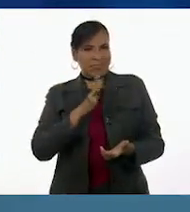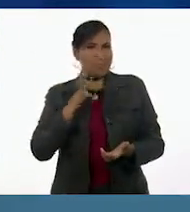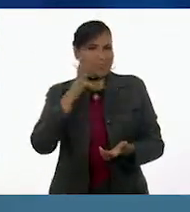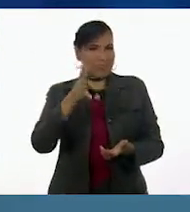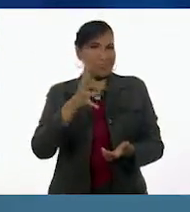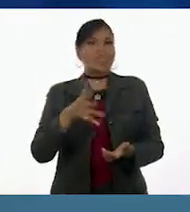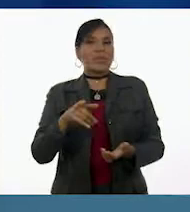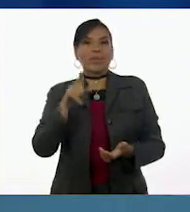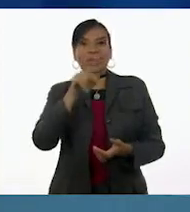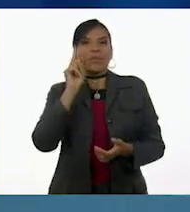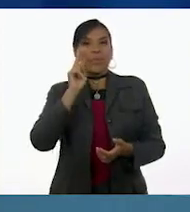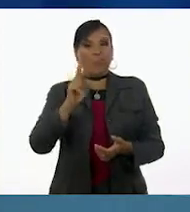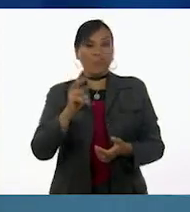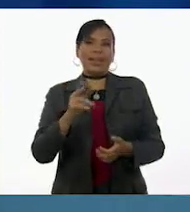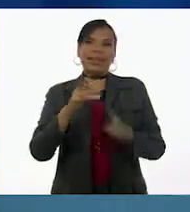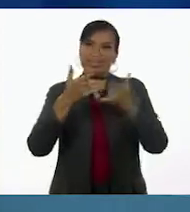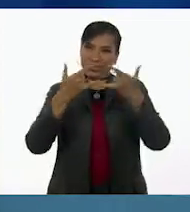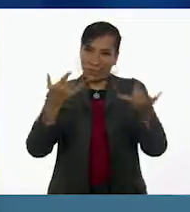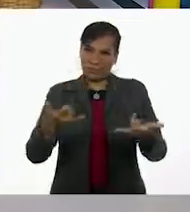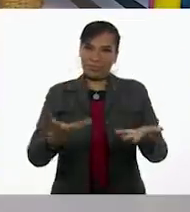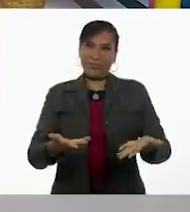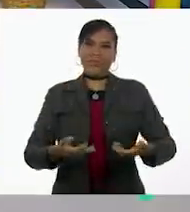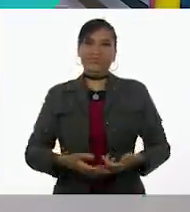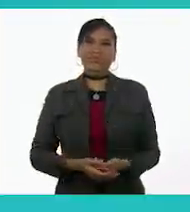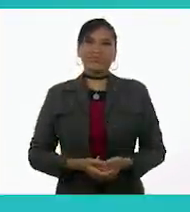Acompáñenme a conocer la siguiente historia.